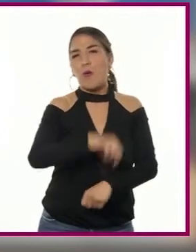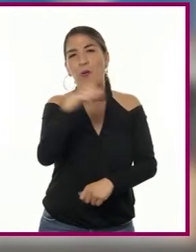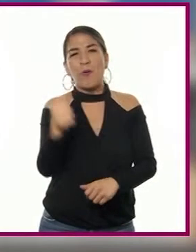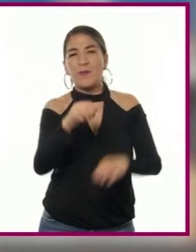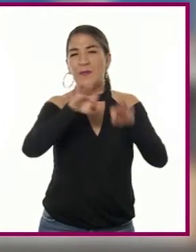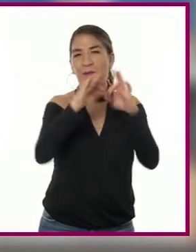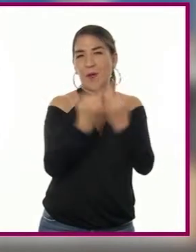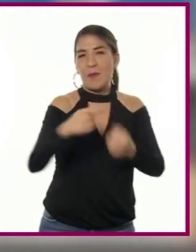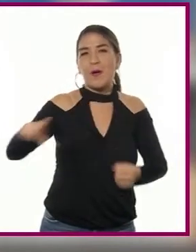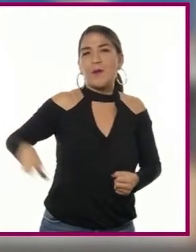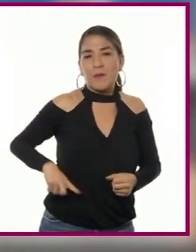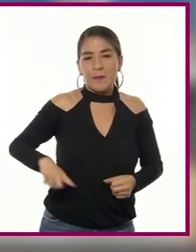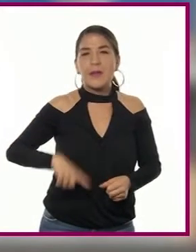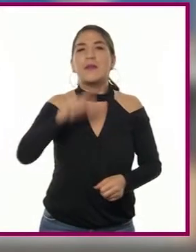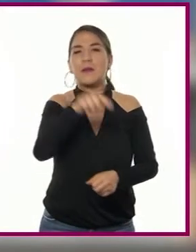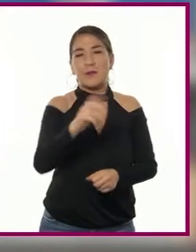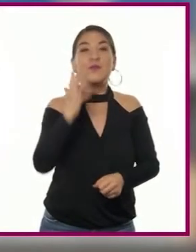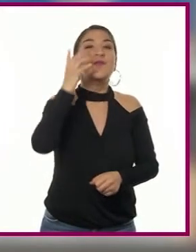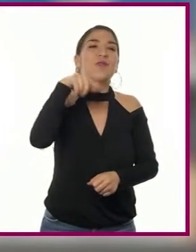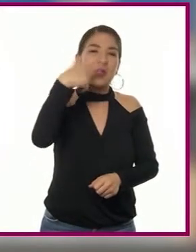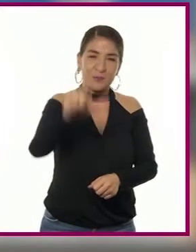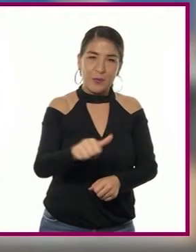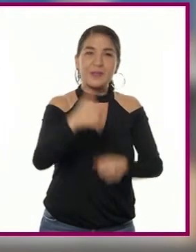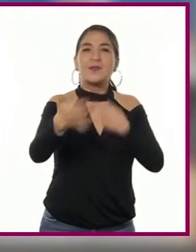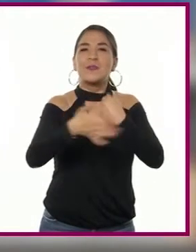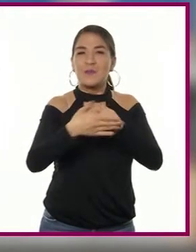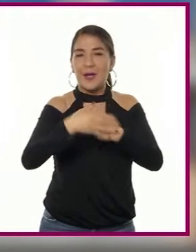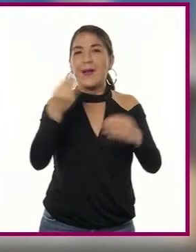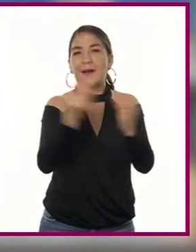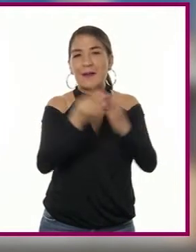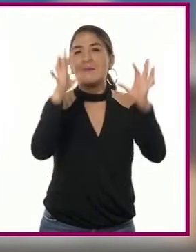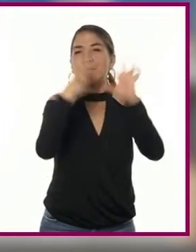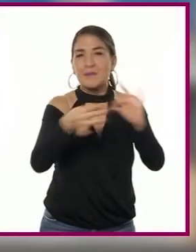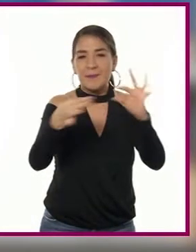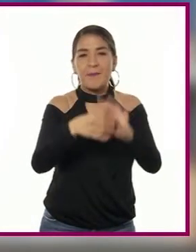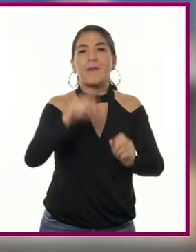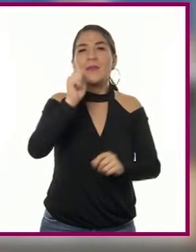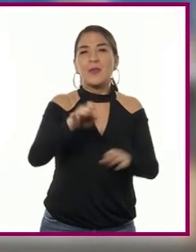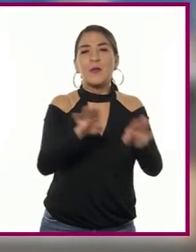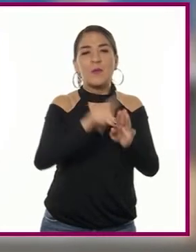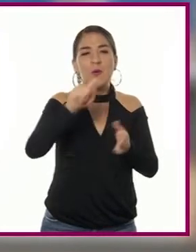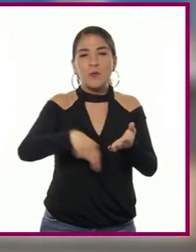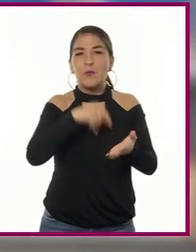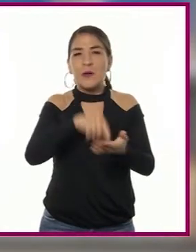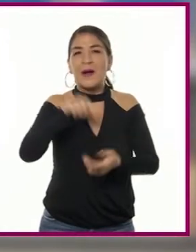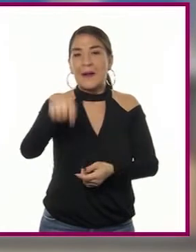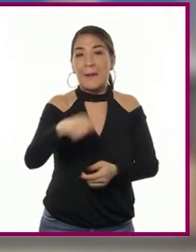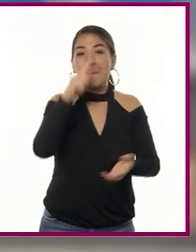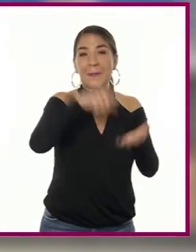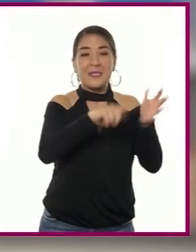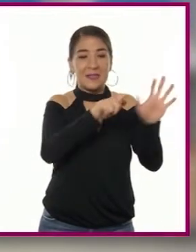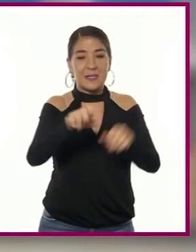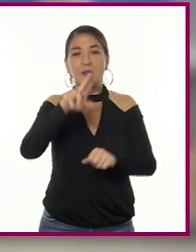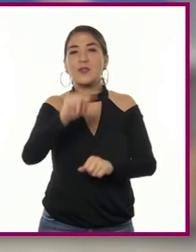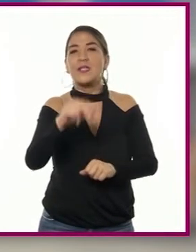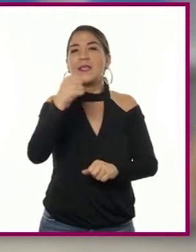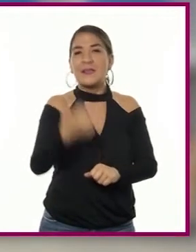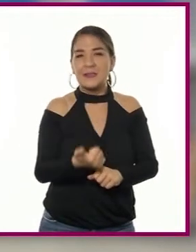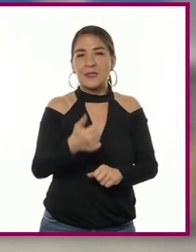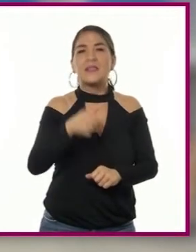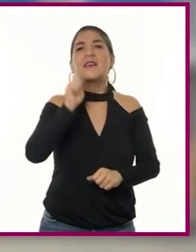gran impacto, que será abordada en futuras sesiones, fue la creación de las intendencias ocurrida en el año de 1786,